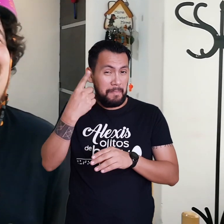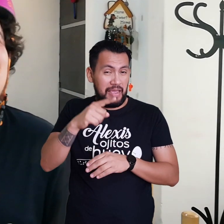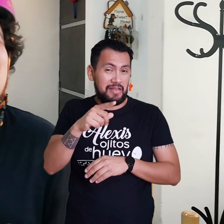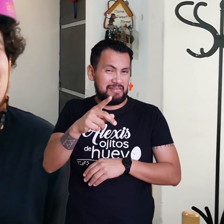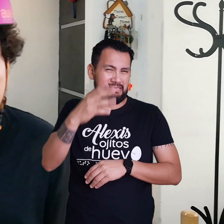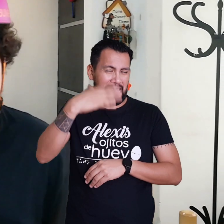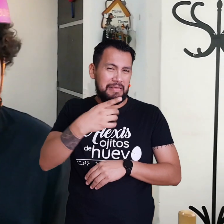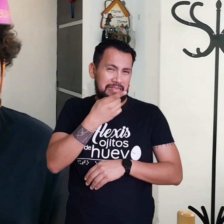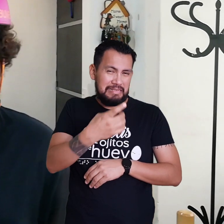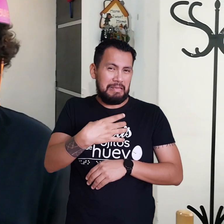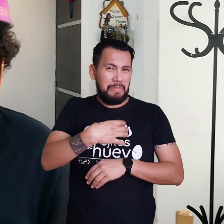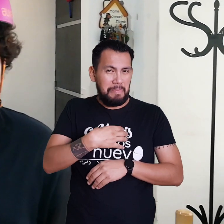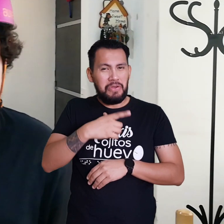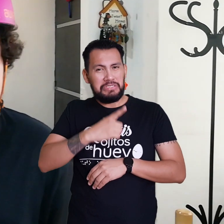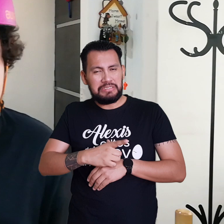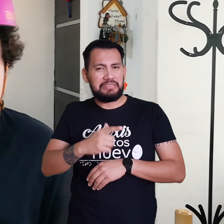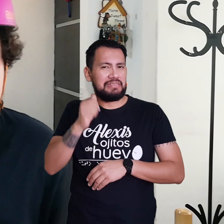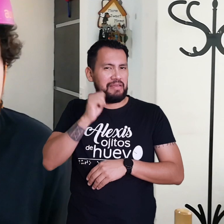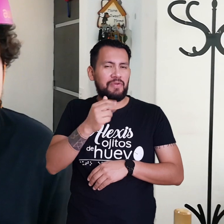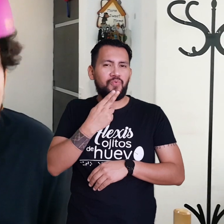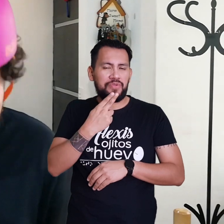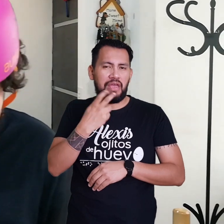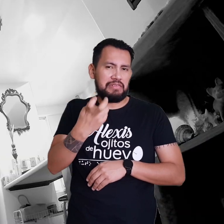A través De su canal De exceso